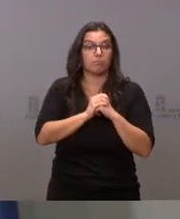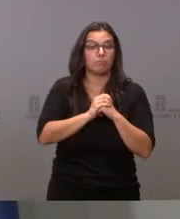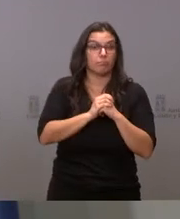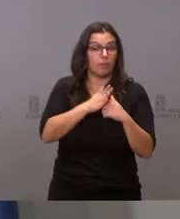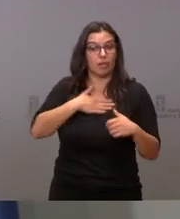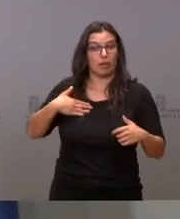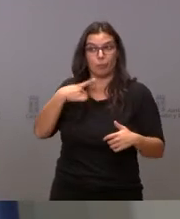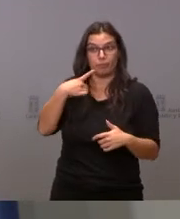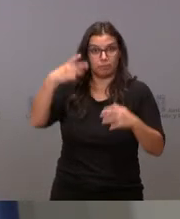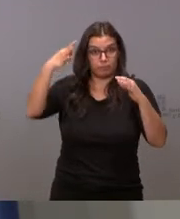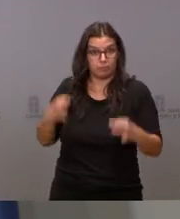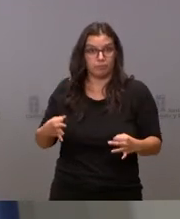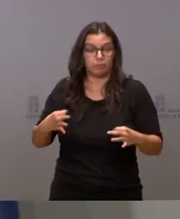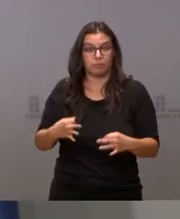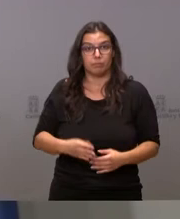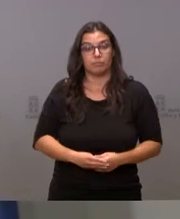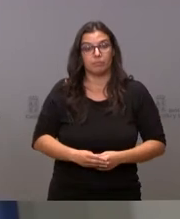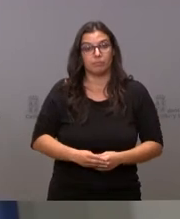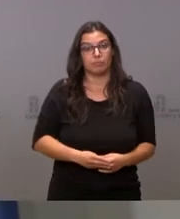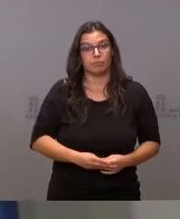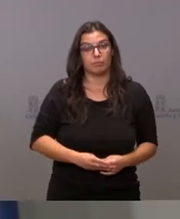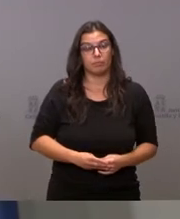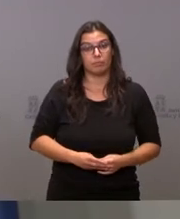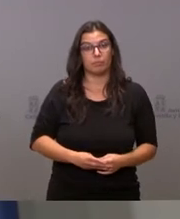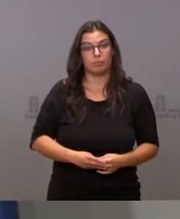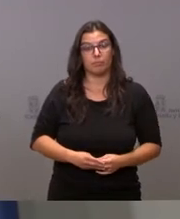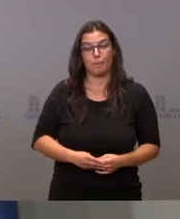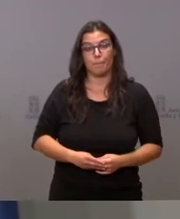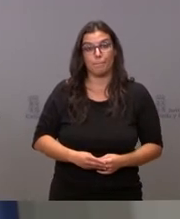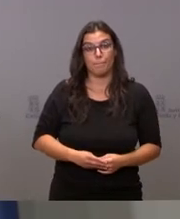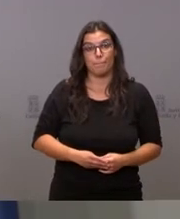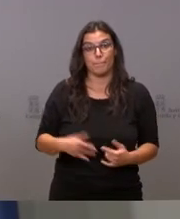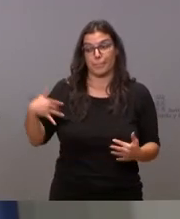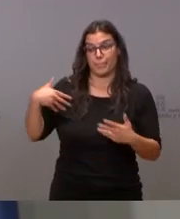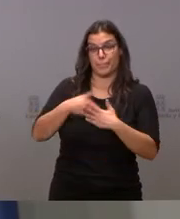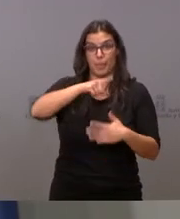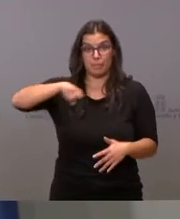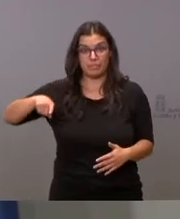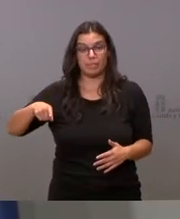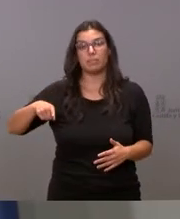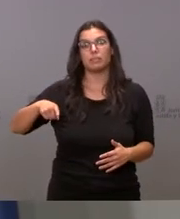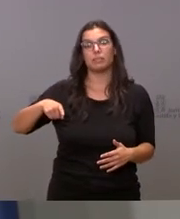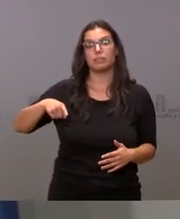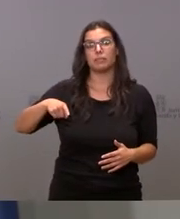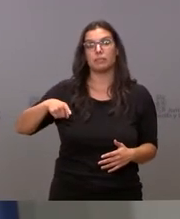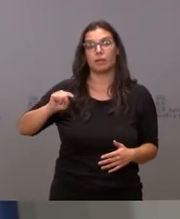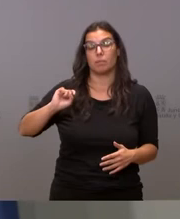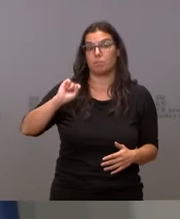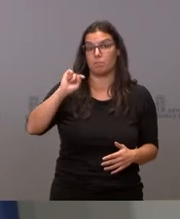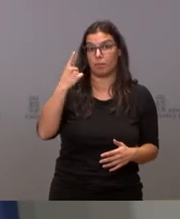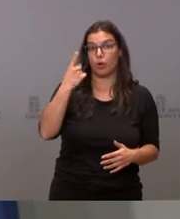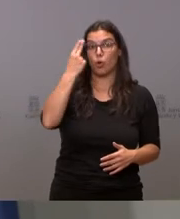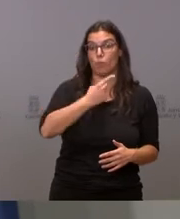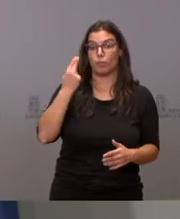queremos manifestar que a lo largo de estos últimos meses no solo se han cumplido los